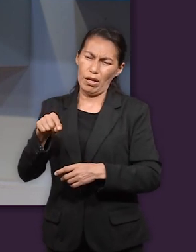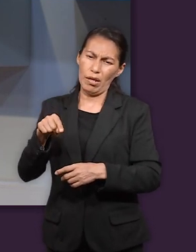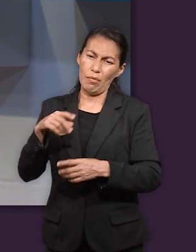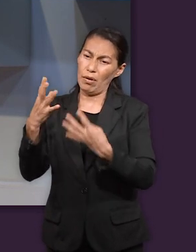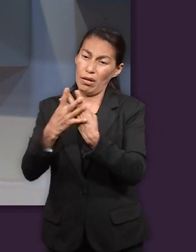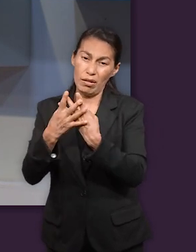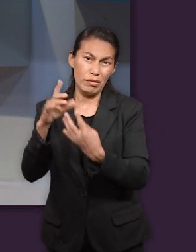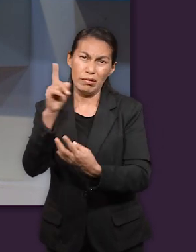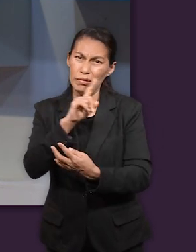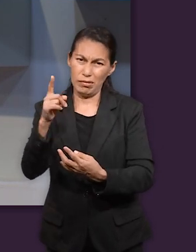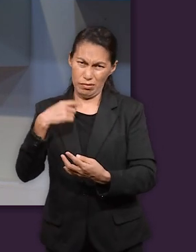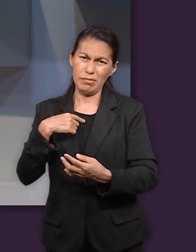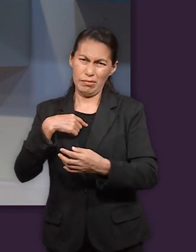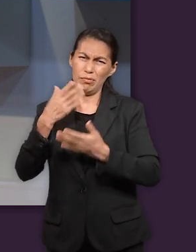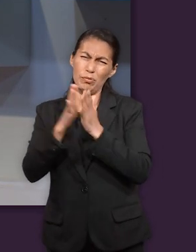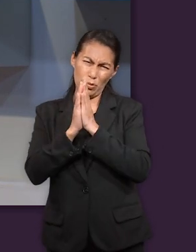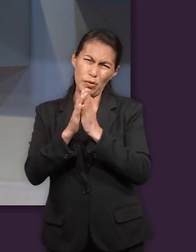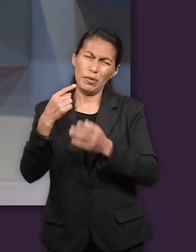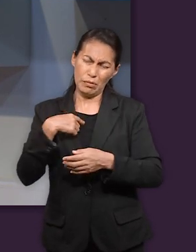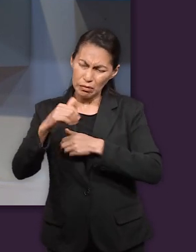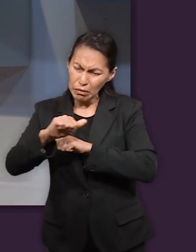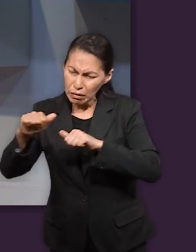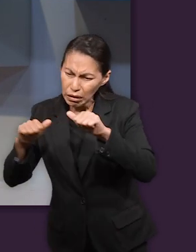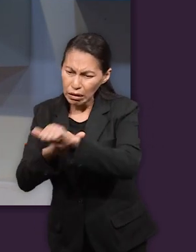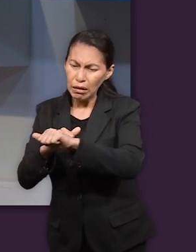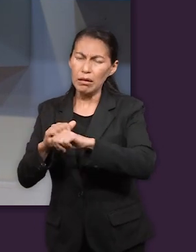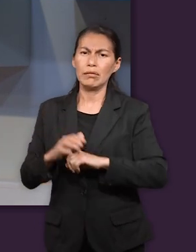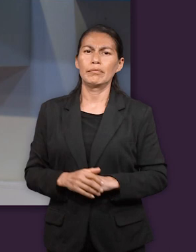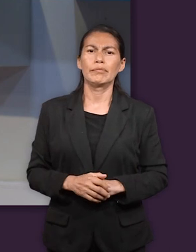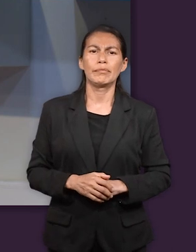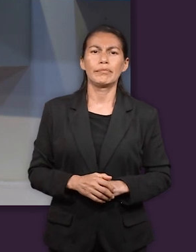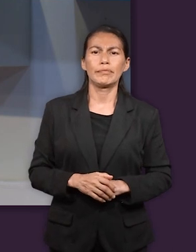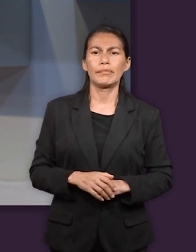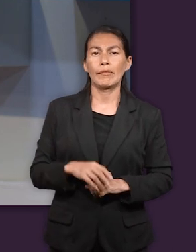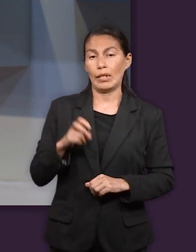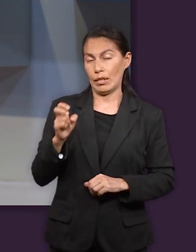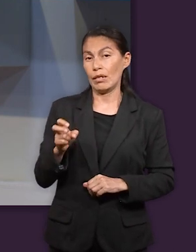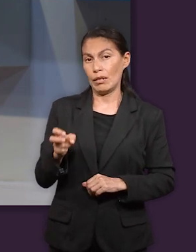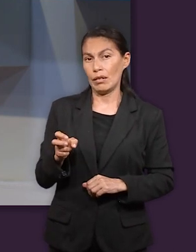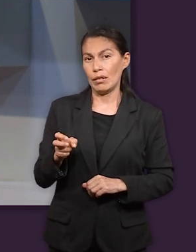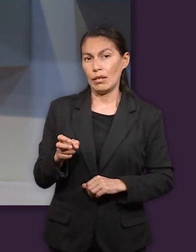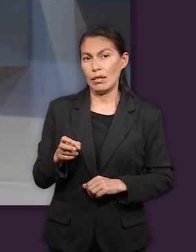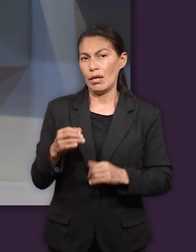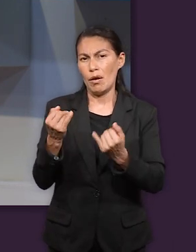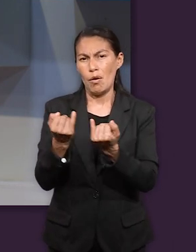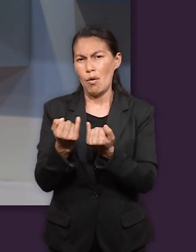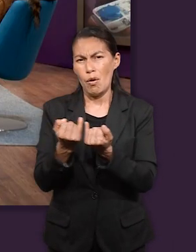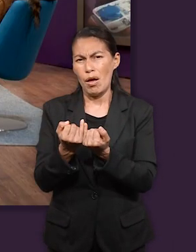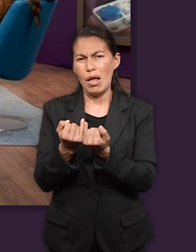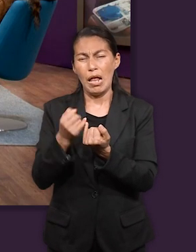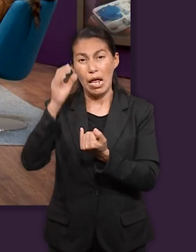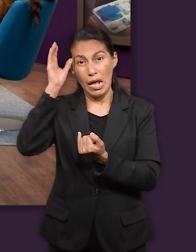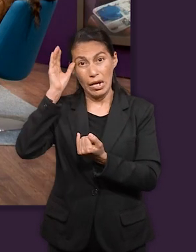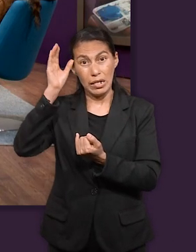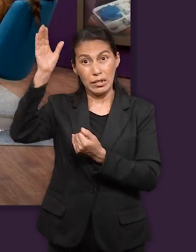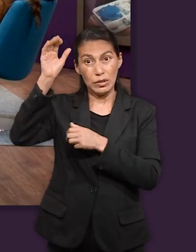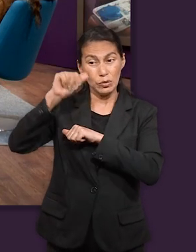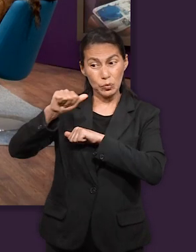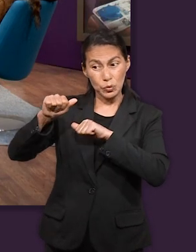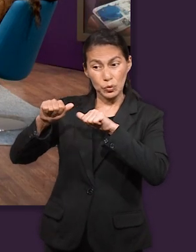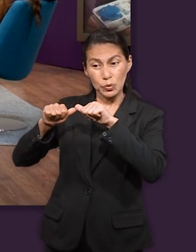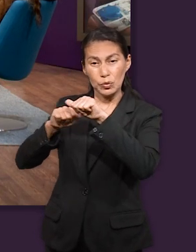y tanto aquí como en la historia de José podemos ver una un tipo de Cristo